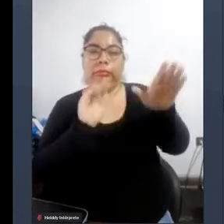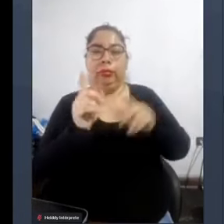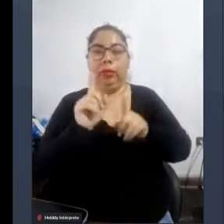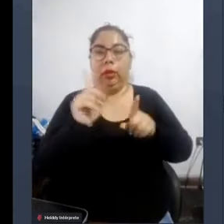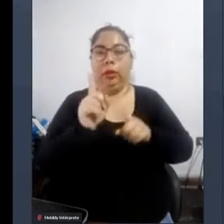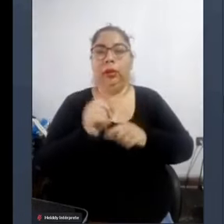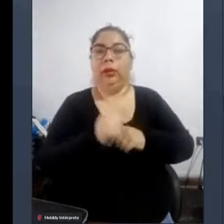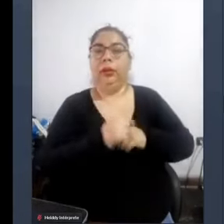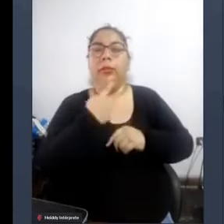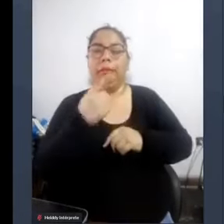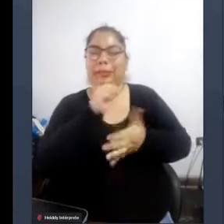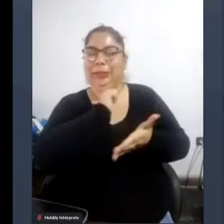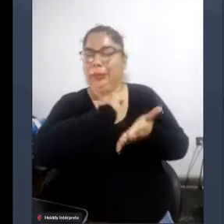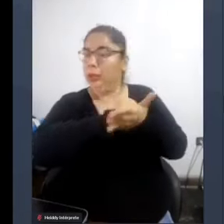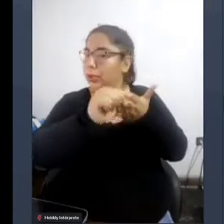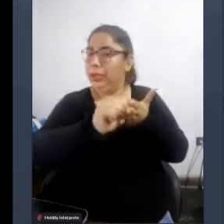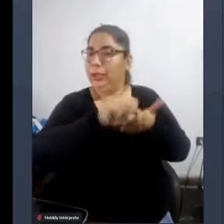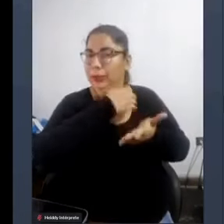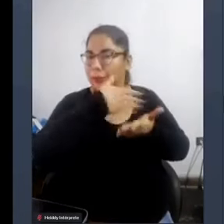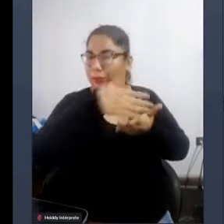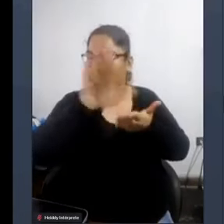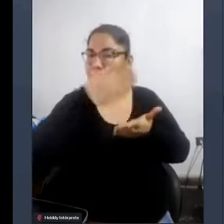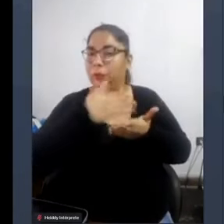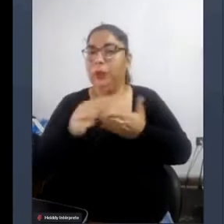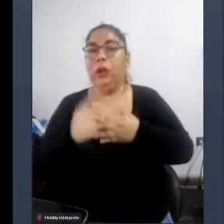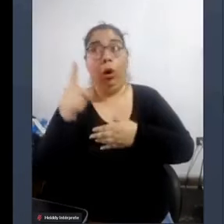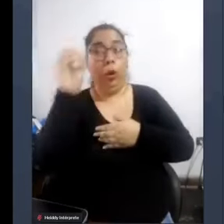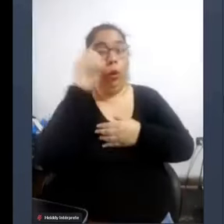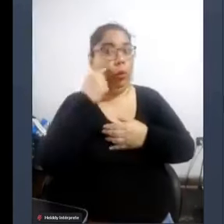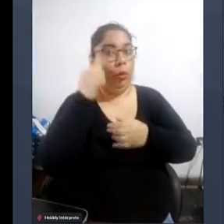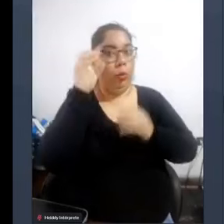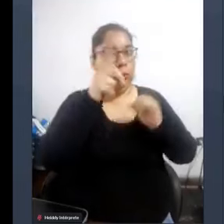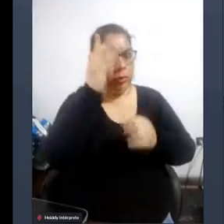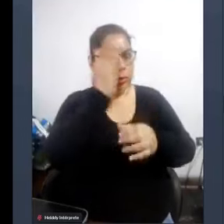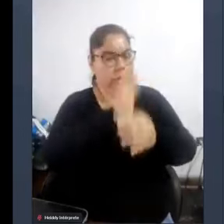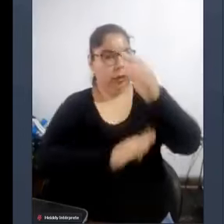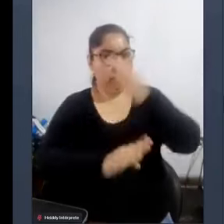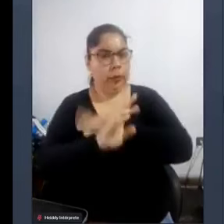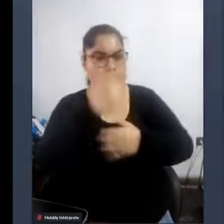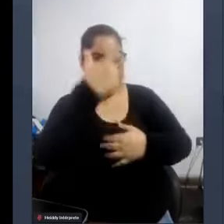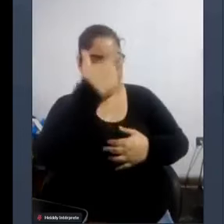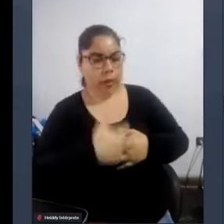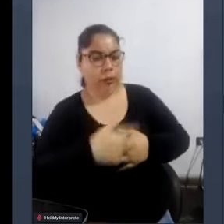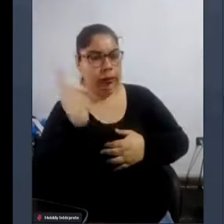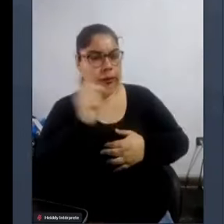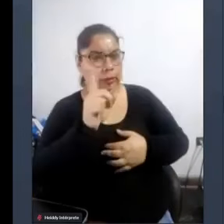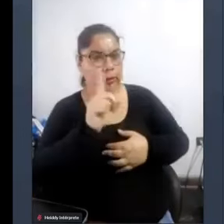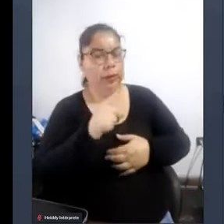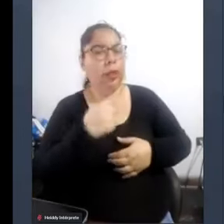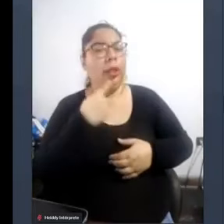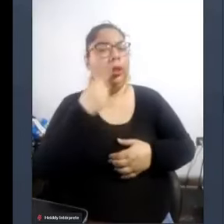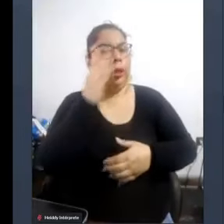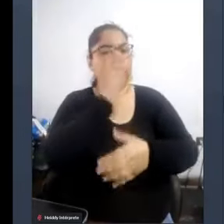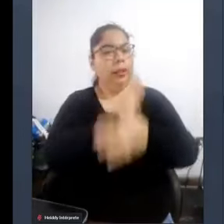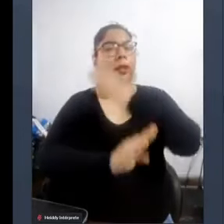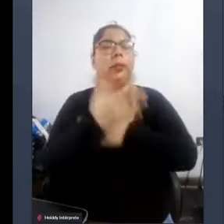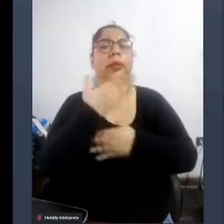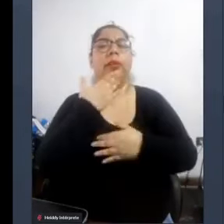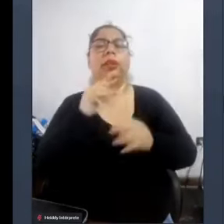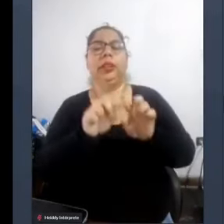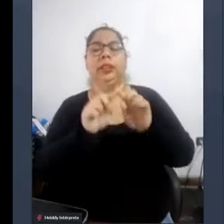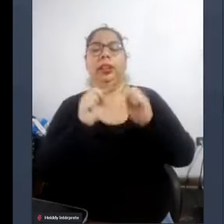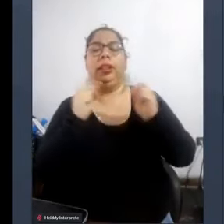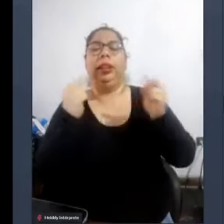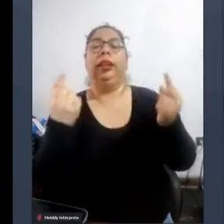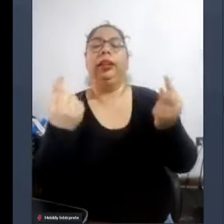erradicar ese tipo de cosas ojo la discapacidad no está en la persona la discapacidad está en el entorno que está